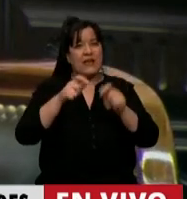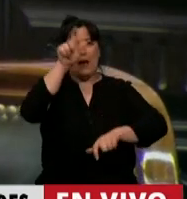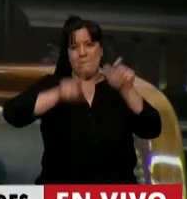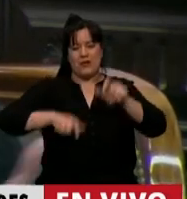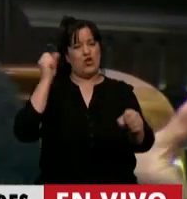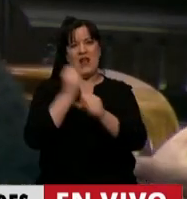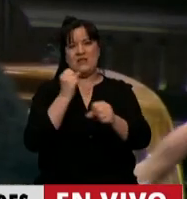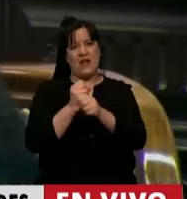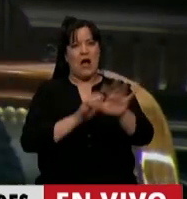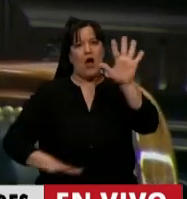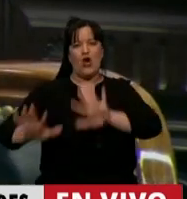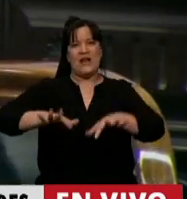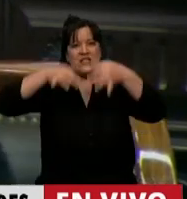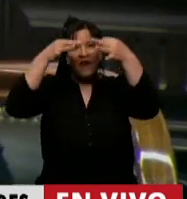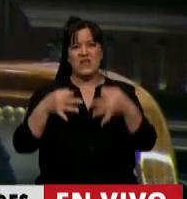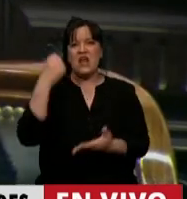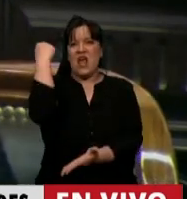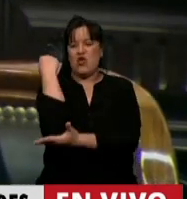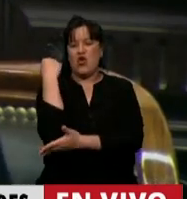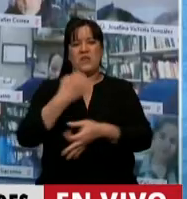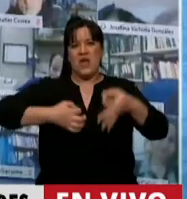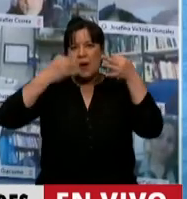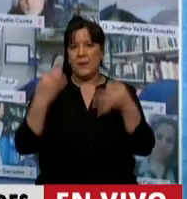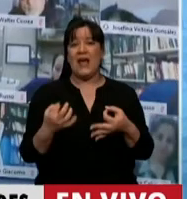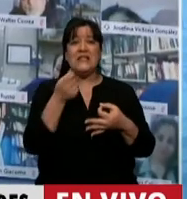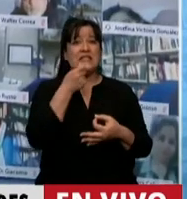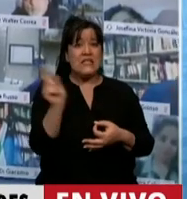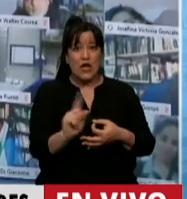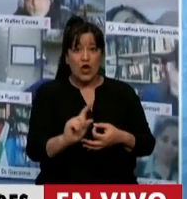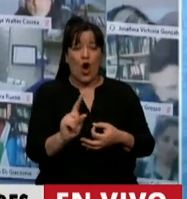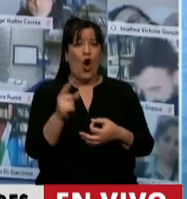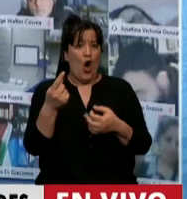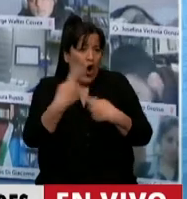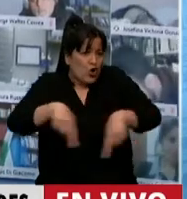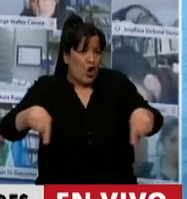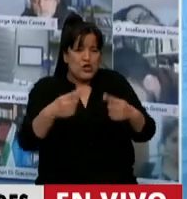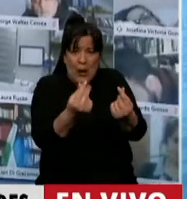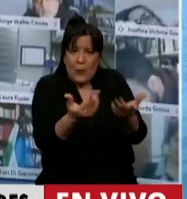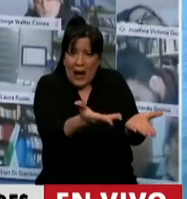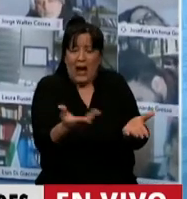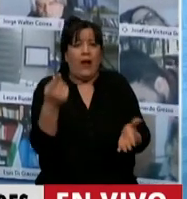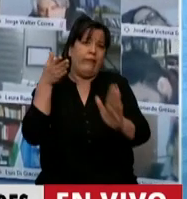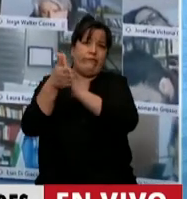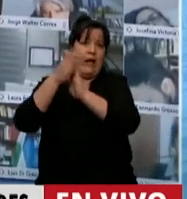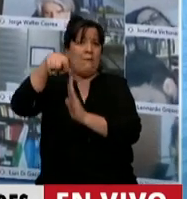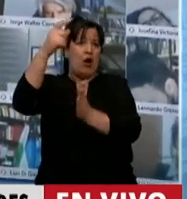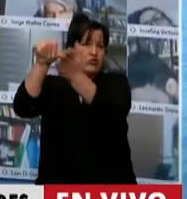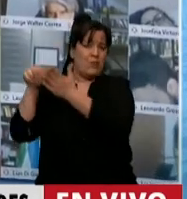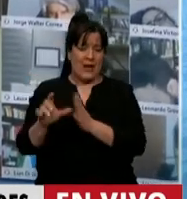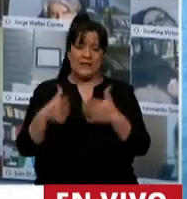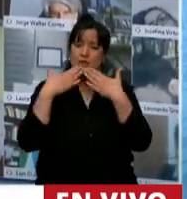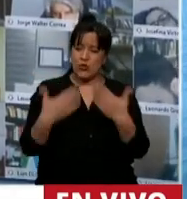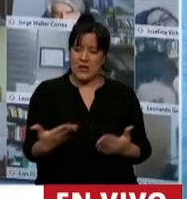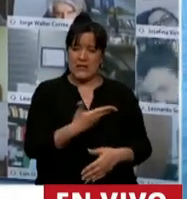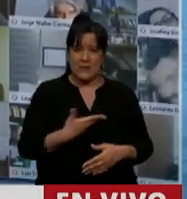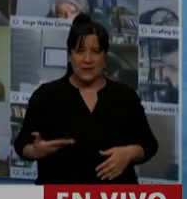reorganizando integralmente la economía, porque de otra manera estos recursos tan valiosos van a seguir fugándose. Muchas gracias, señor